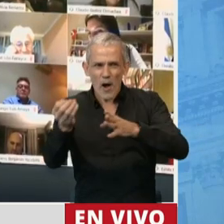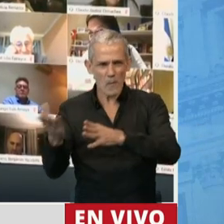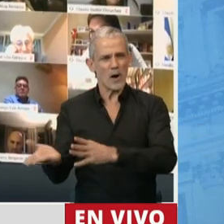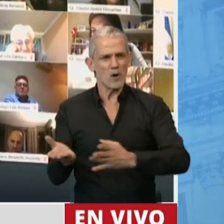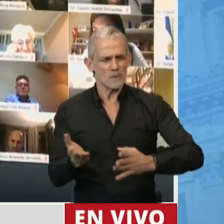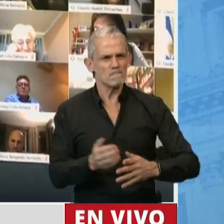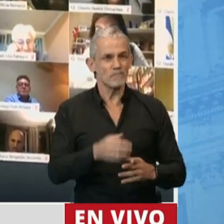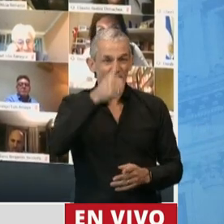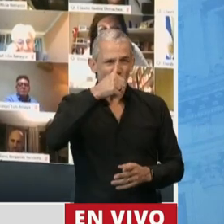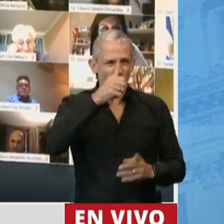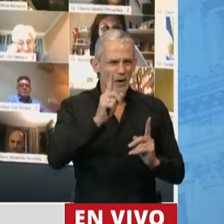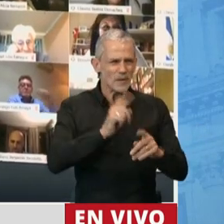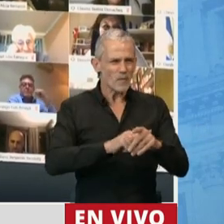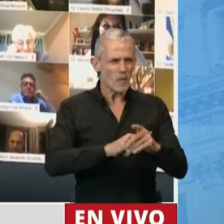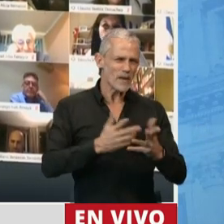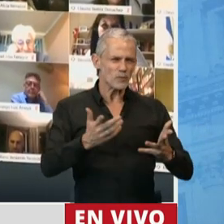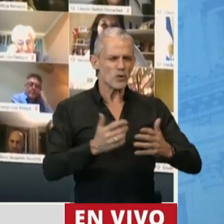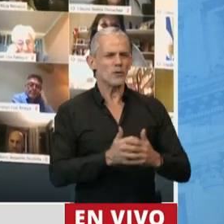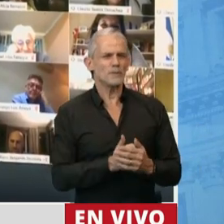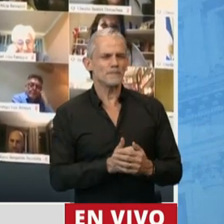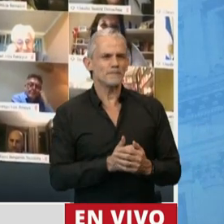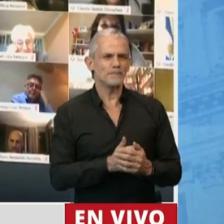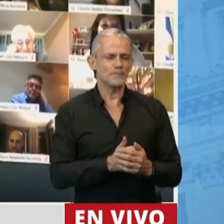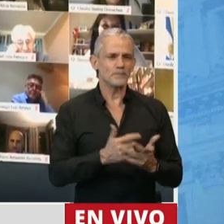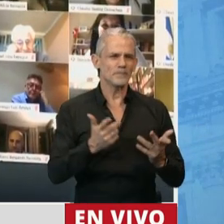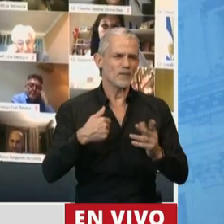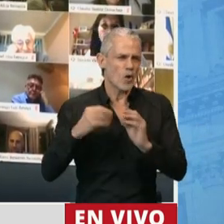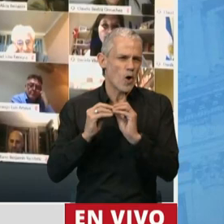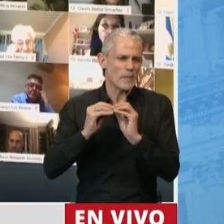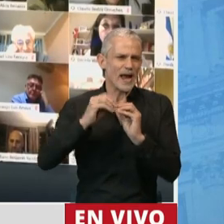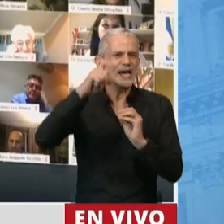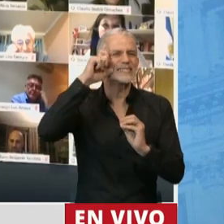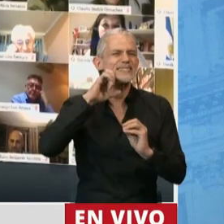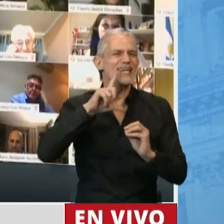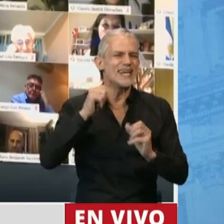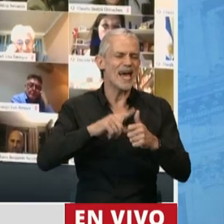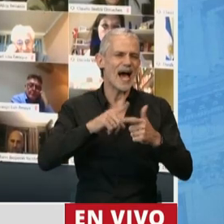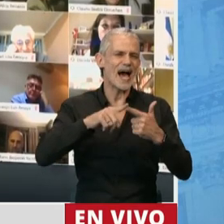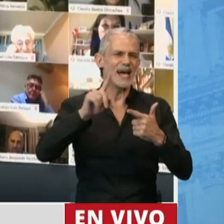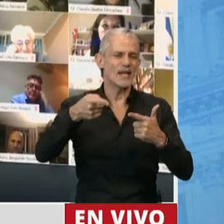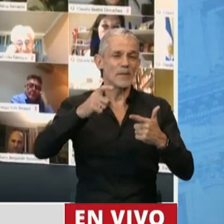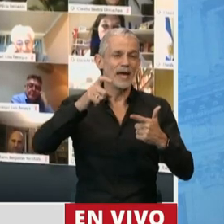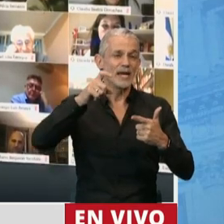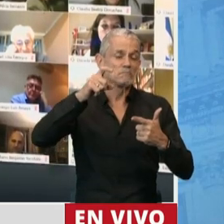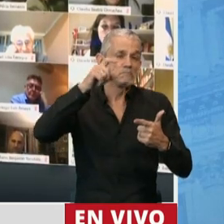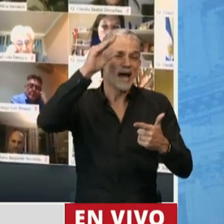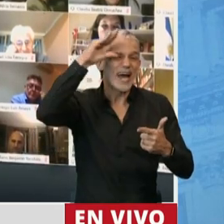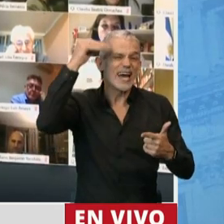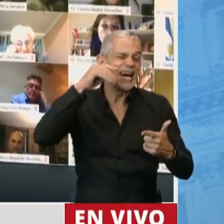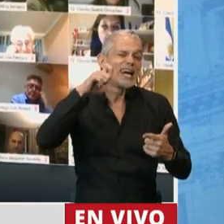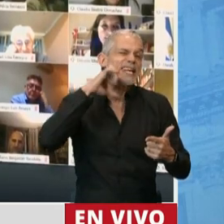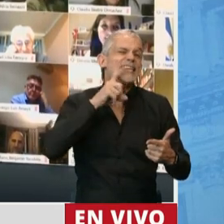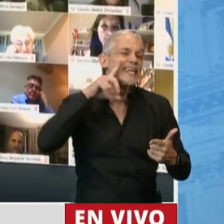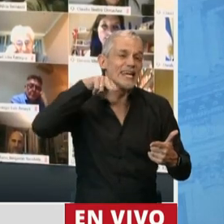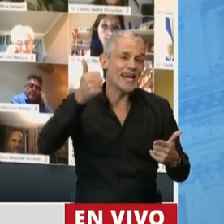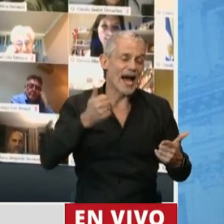Y en ese mismo momento, compañera Cecilia, también Cristina, la otra Cristina también me dice que sería bueno